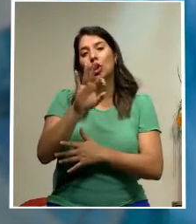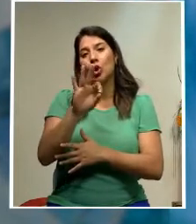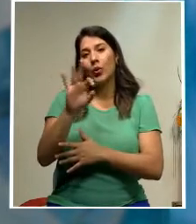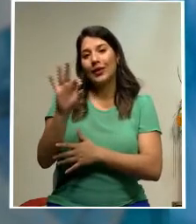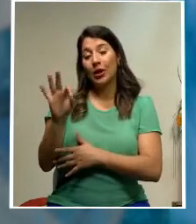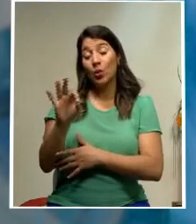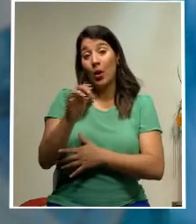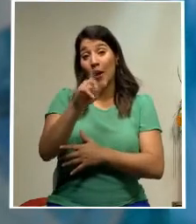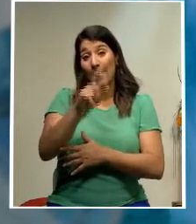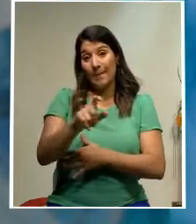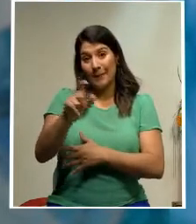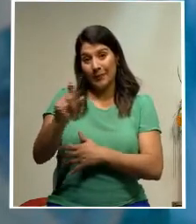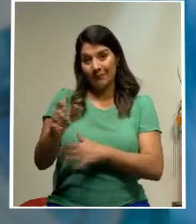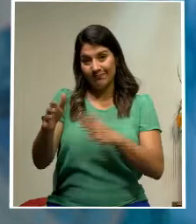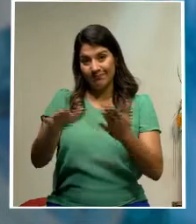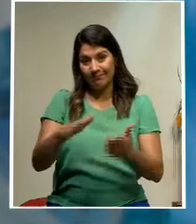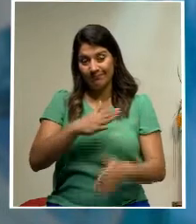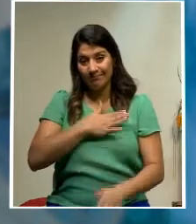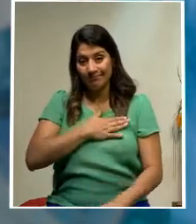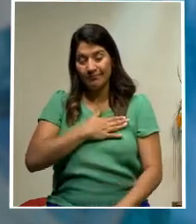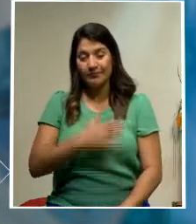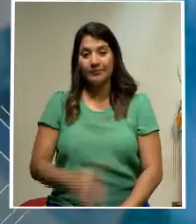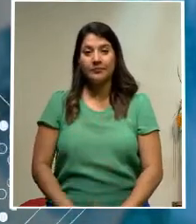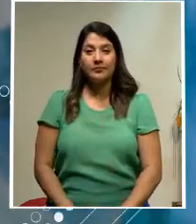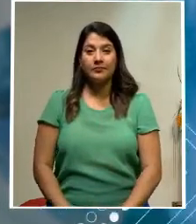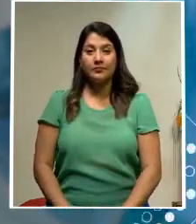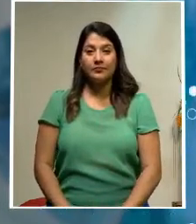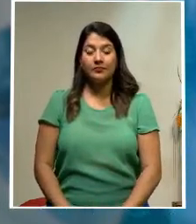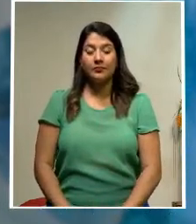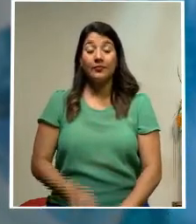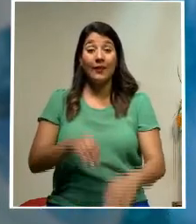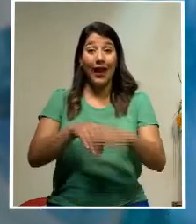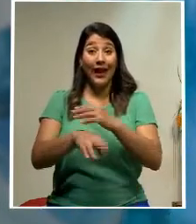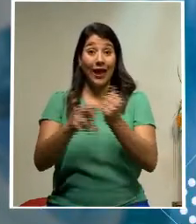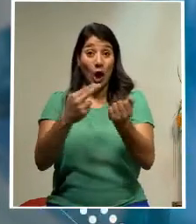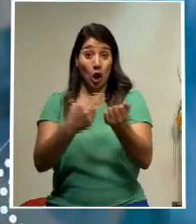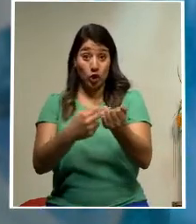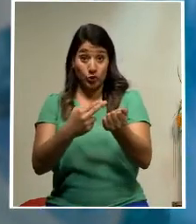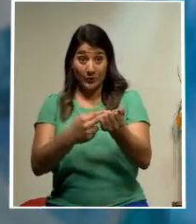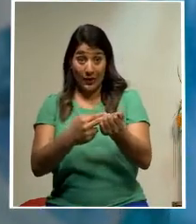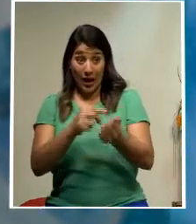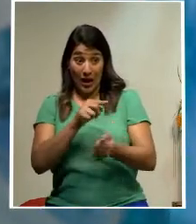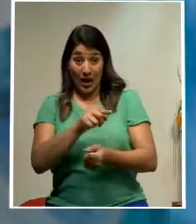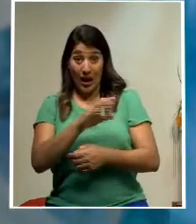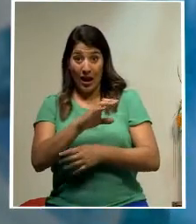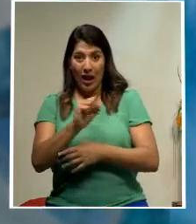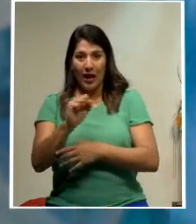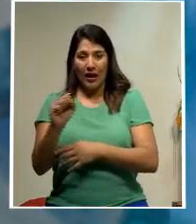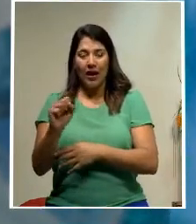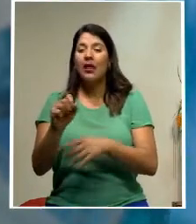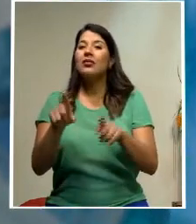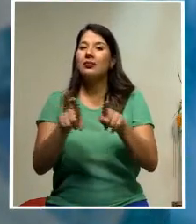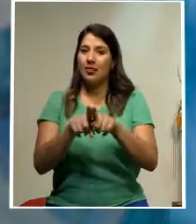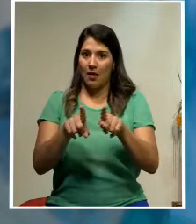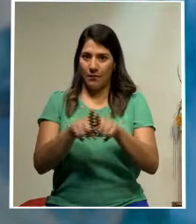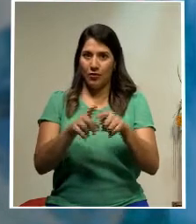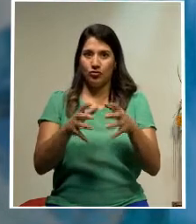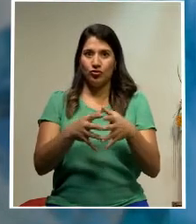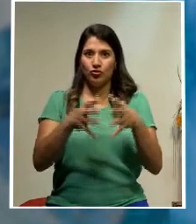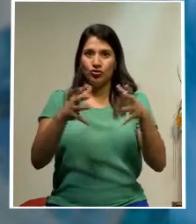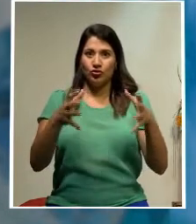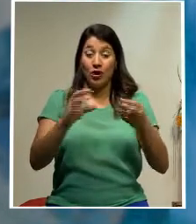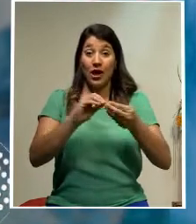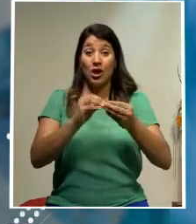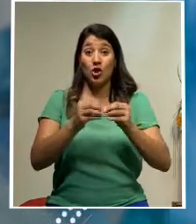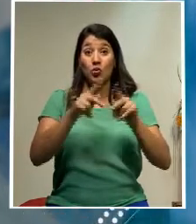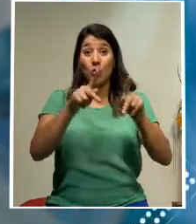lamentables decesos. En los hospitales de la Caja, también se registra un incremento en las